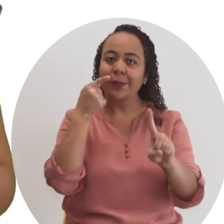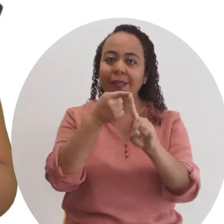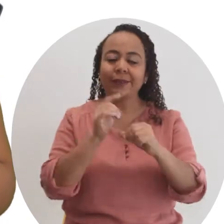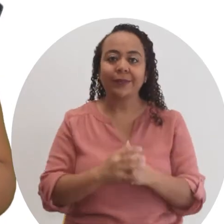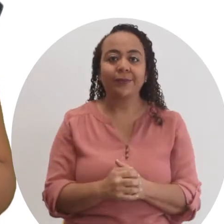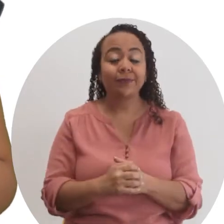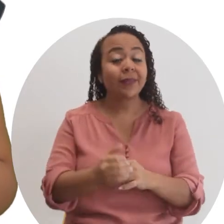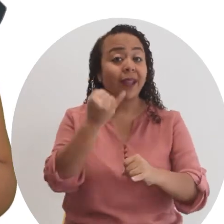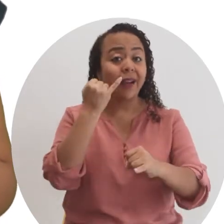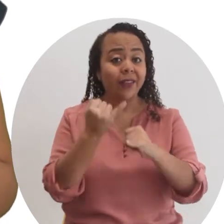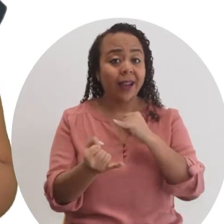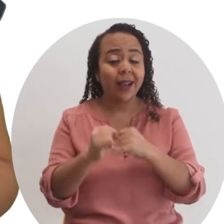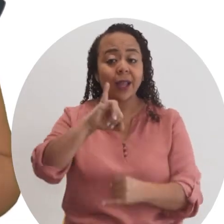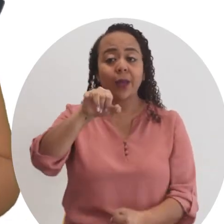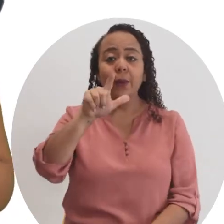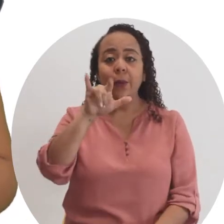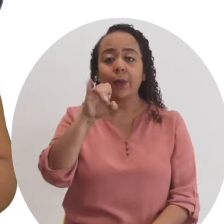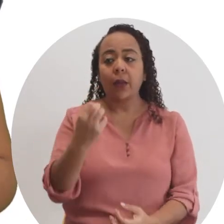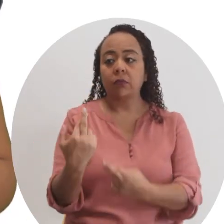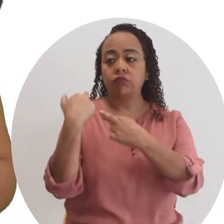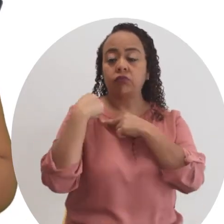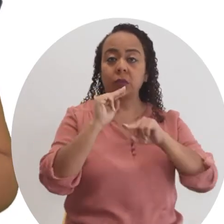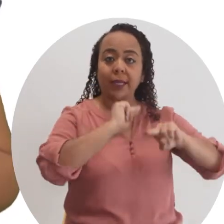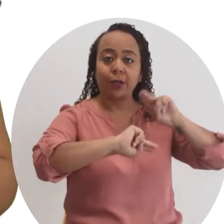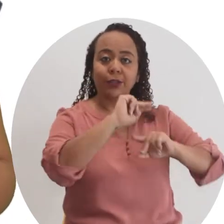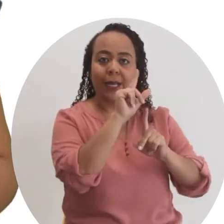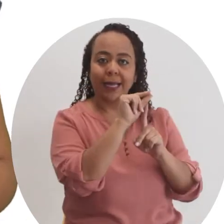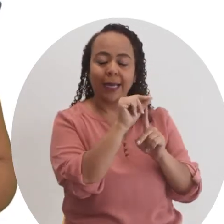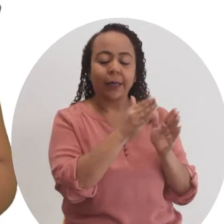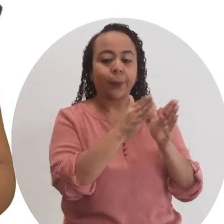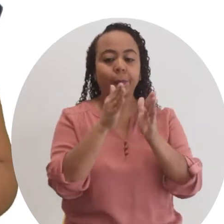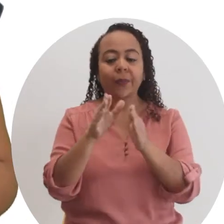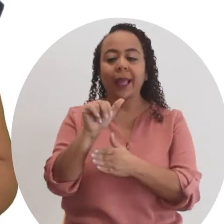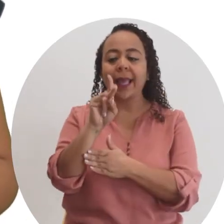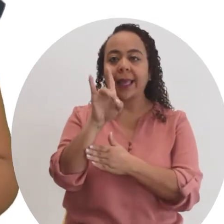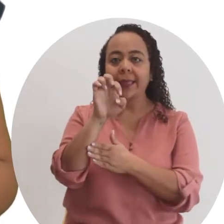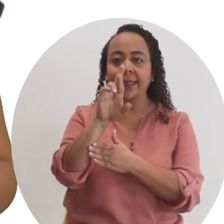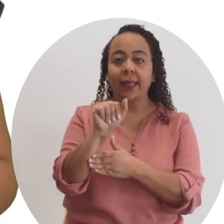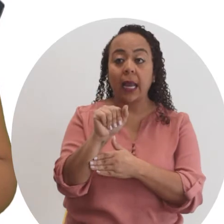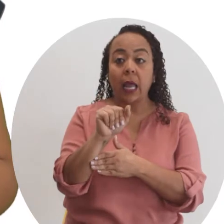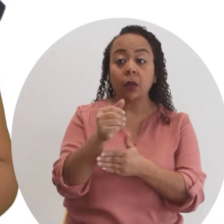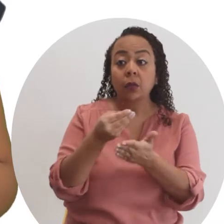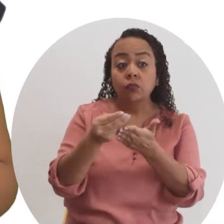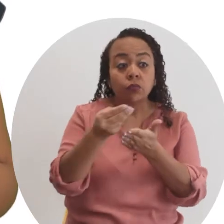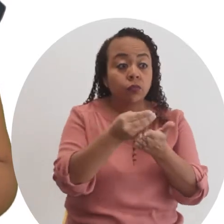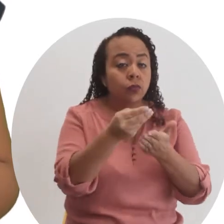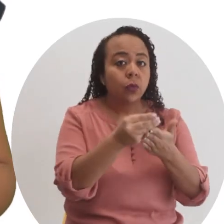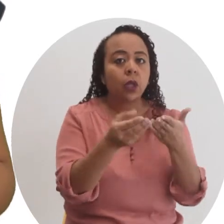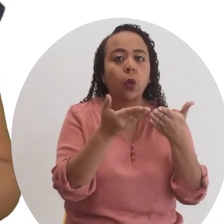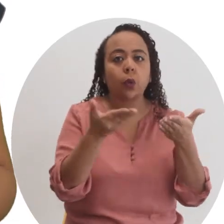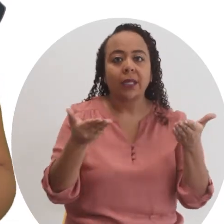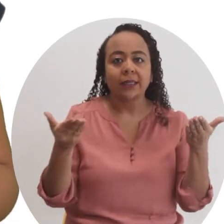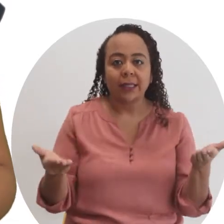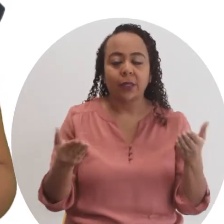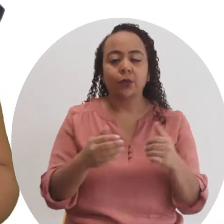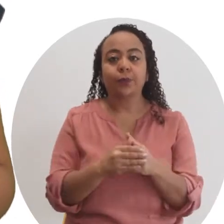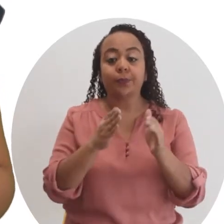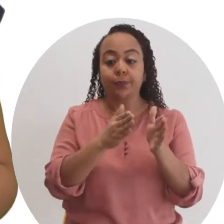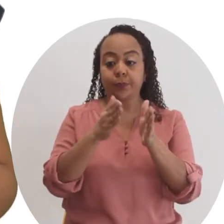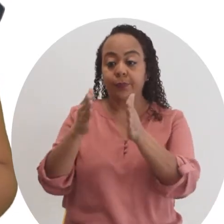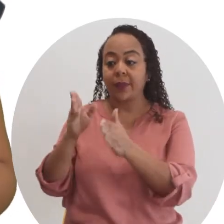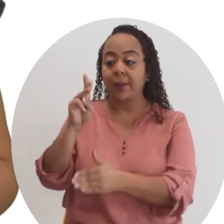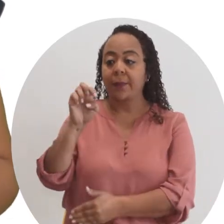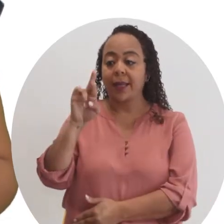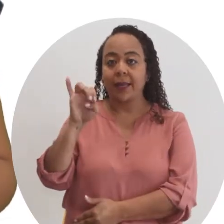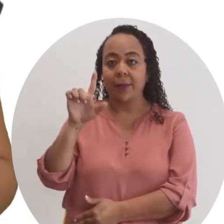objetivos. Al final, Julia se está encargando de la negociación del alquiler. Andrea está cotizando y comprando los utensilios y